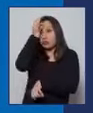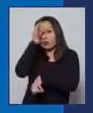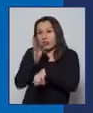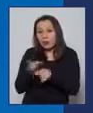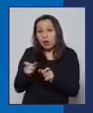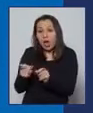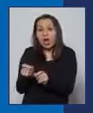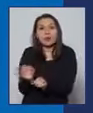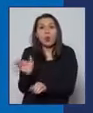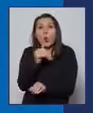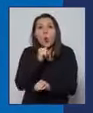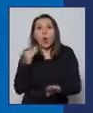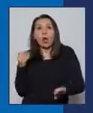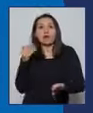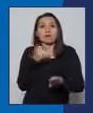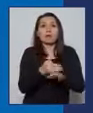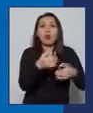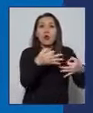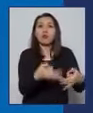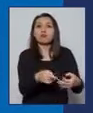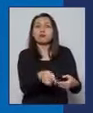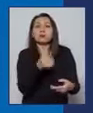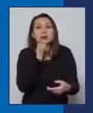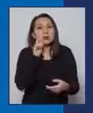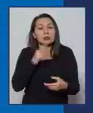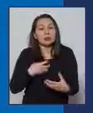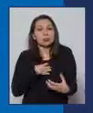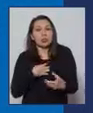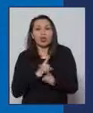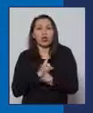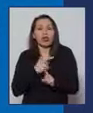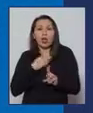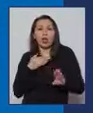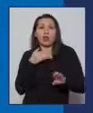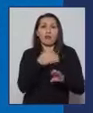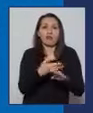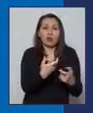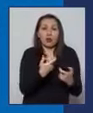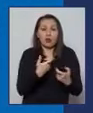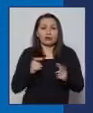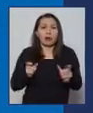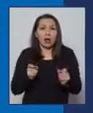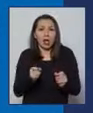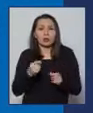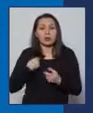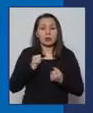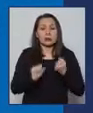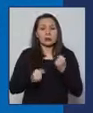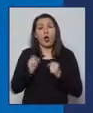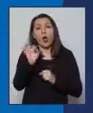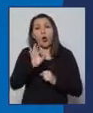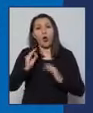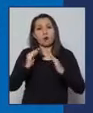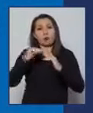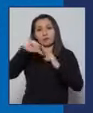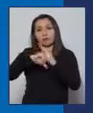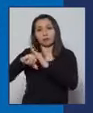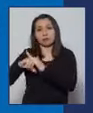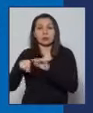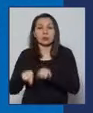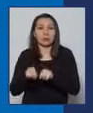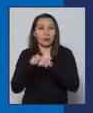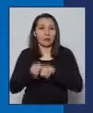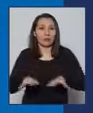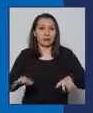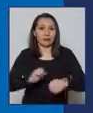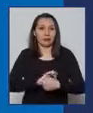que hoy día no están consultando, producto del temor, de la angustia, o porque se encuentran en cuarentena debido a